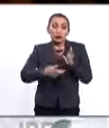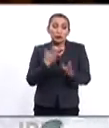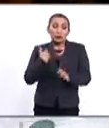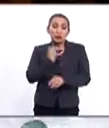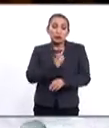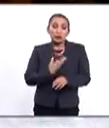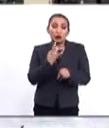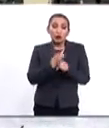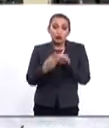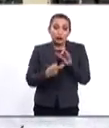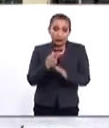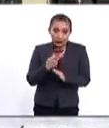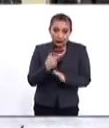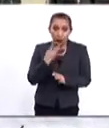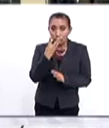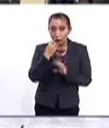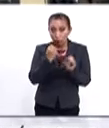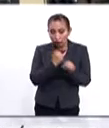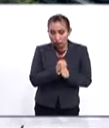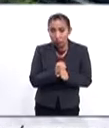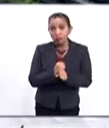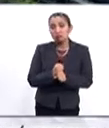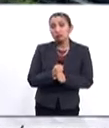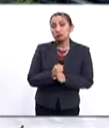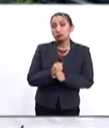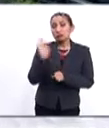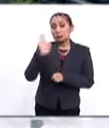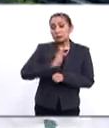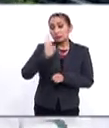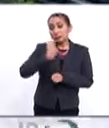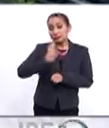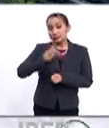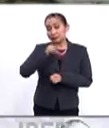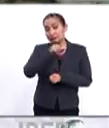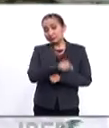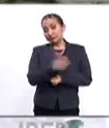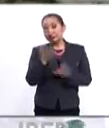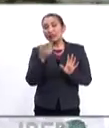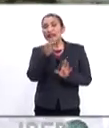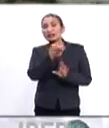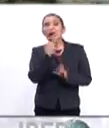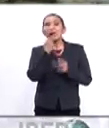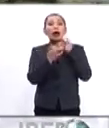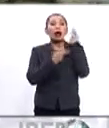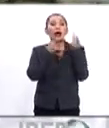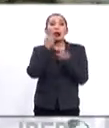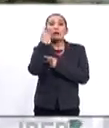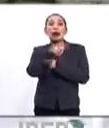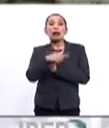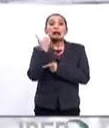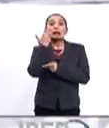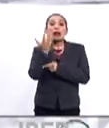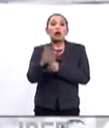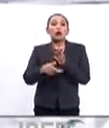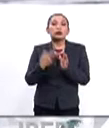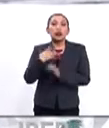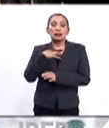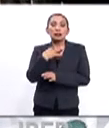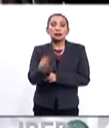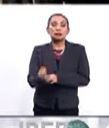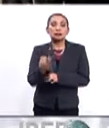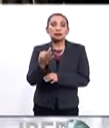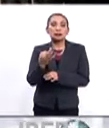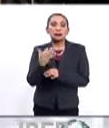reelegir por un segundo mandato de cuatro años. Pareciera que en todo caso apunta a consolidar las bases